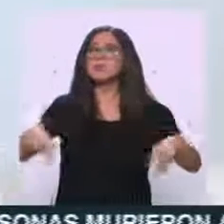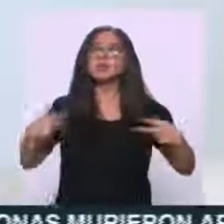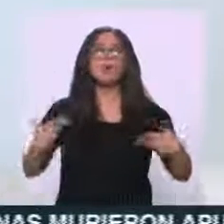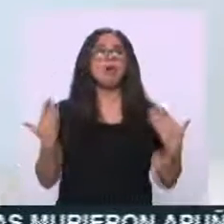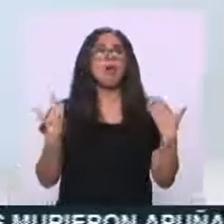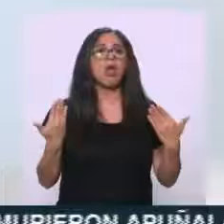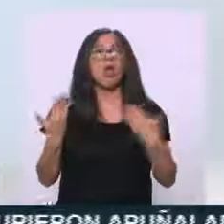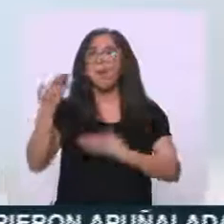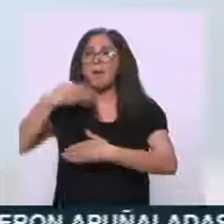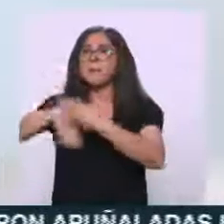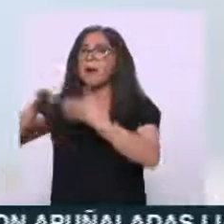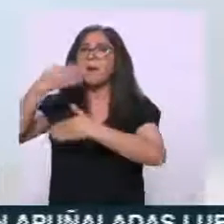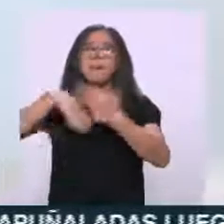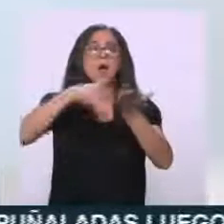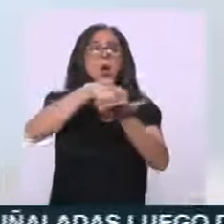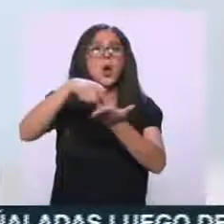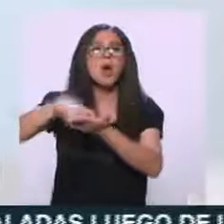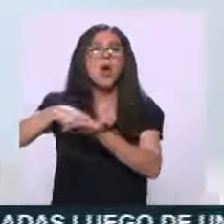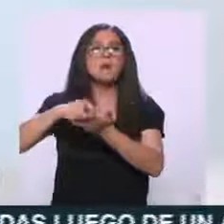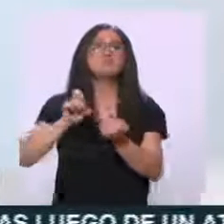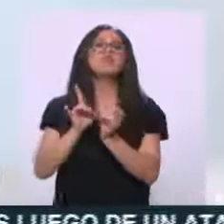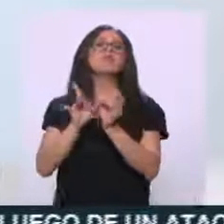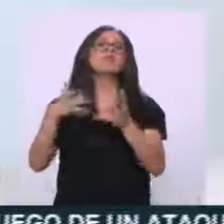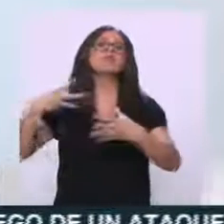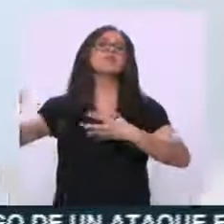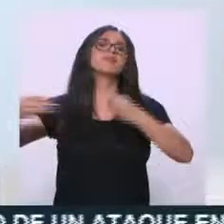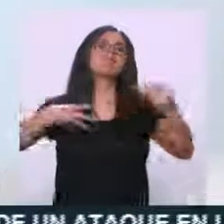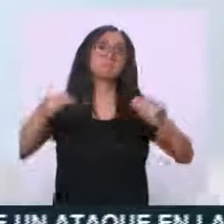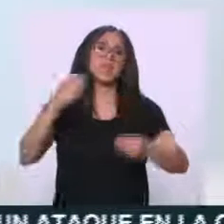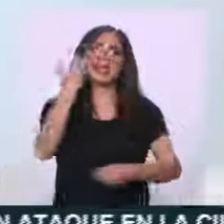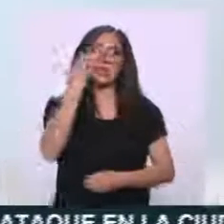en la ciudad. Reportó Enrique Muñiz.